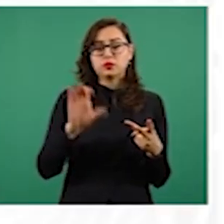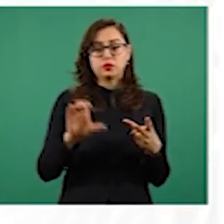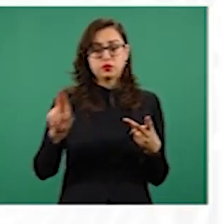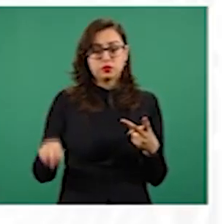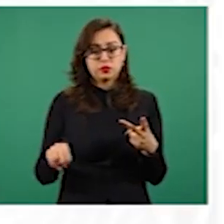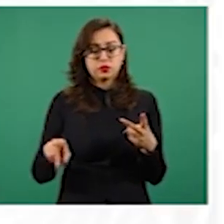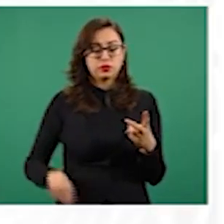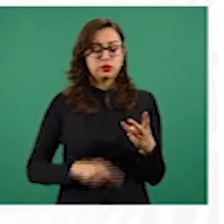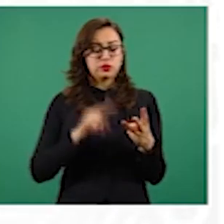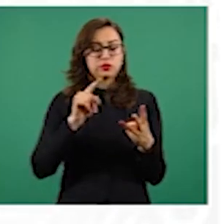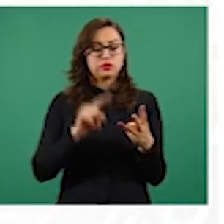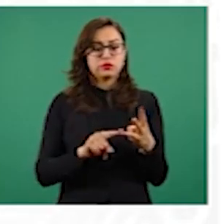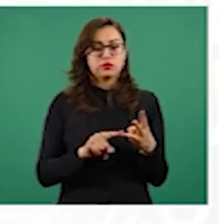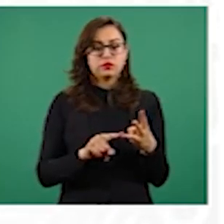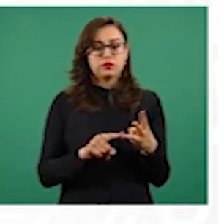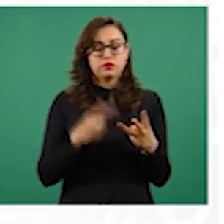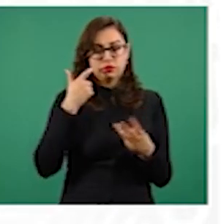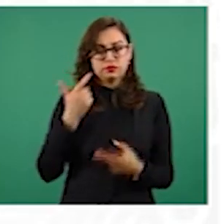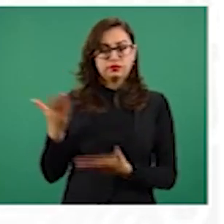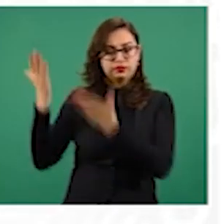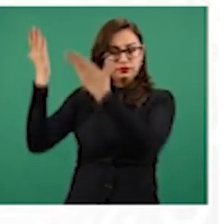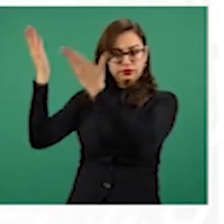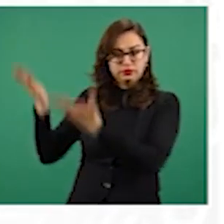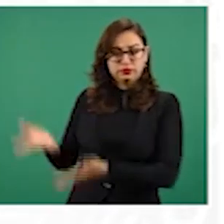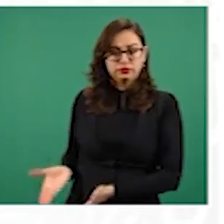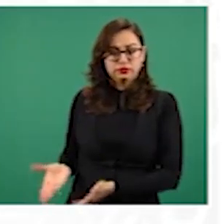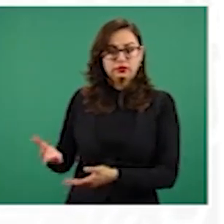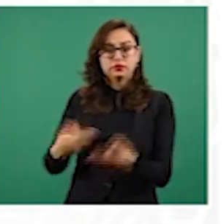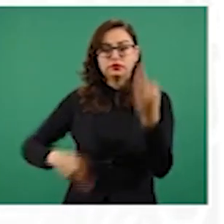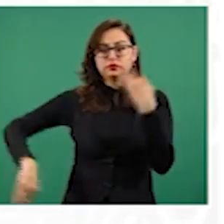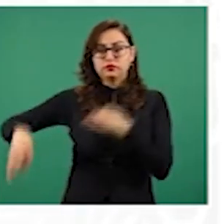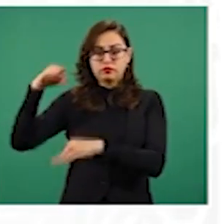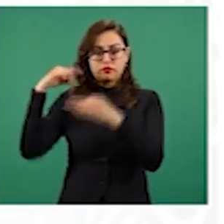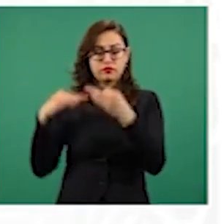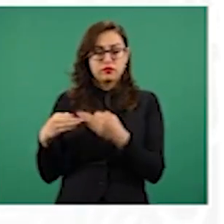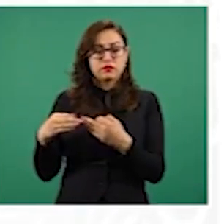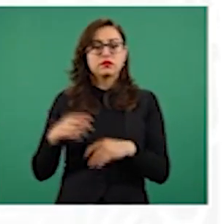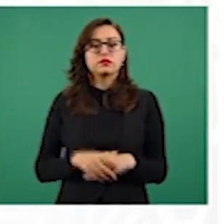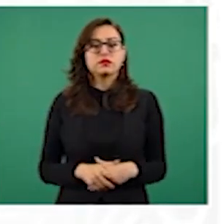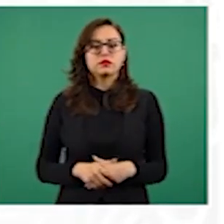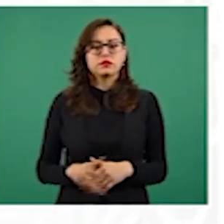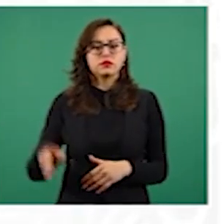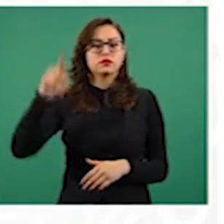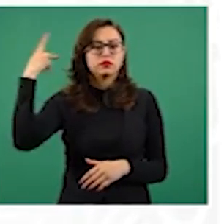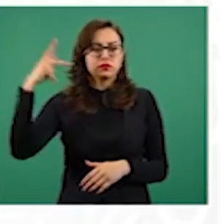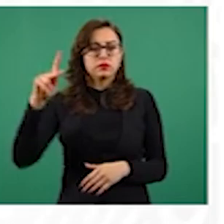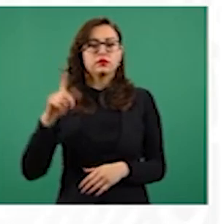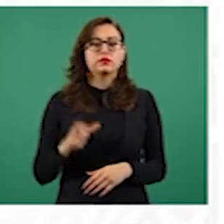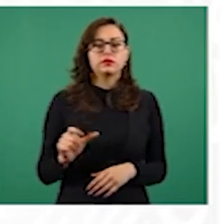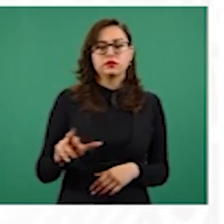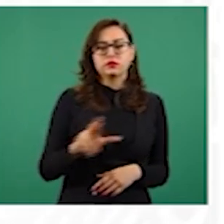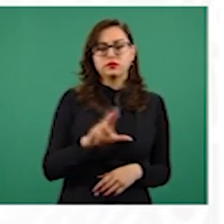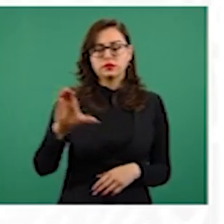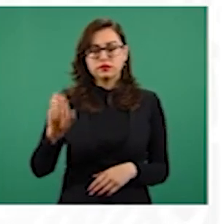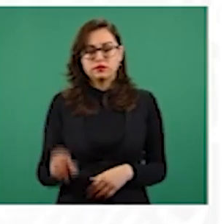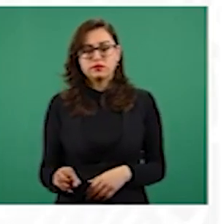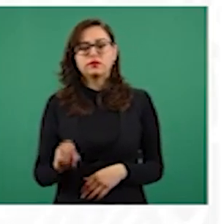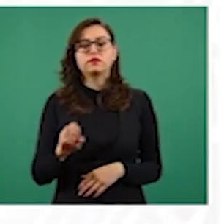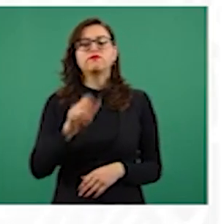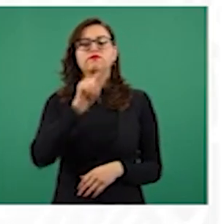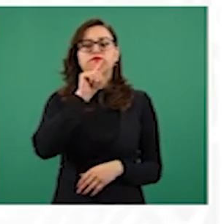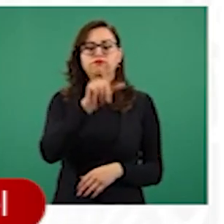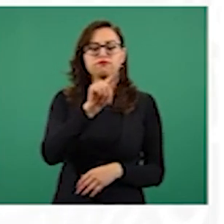invers servicios en gasolineras en San Pedro Tlaquepaque en Jalisco, servicio